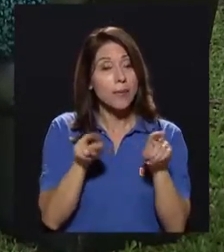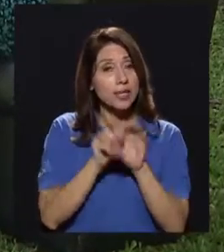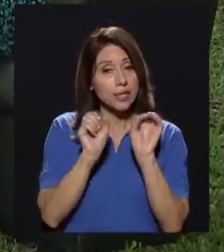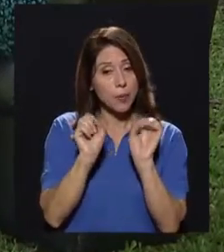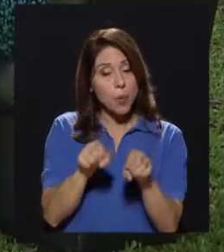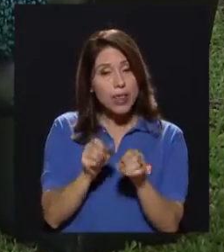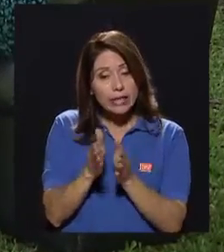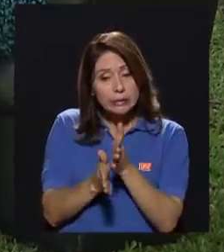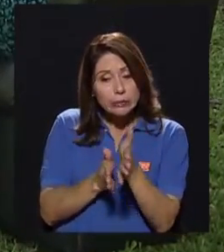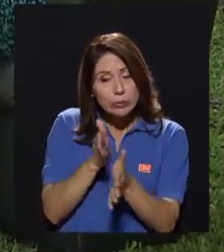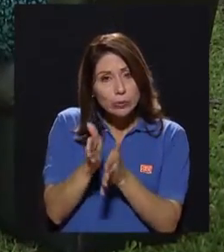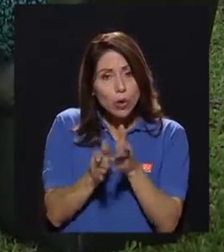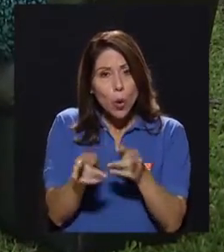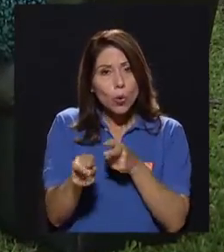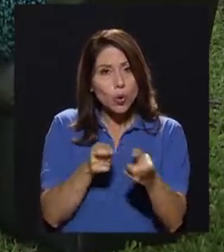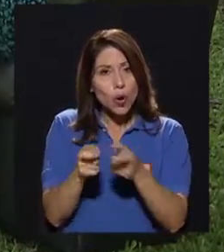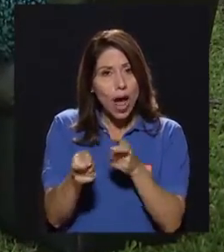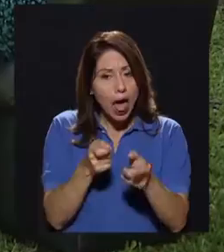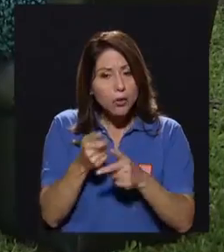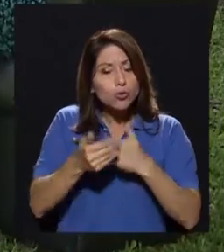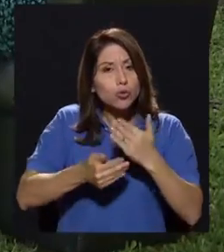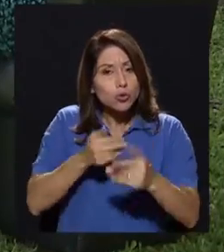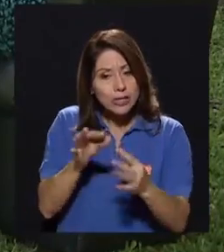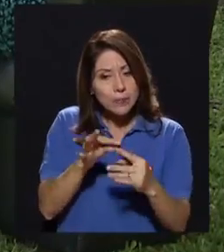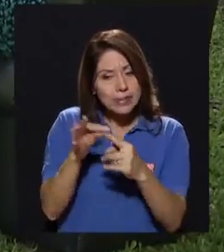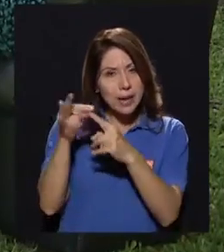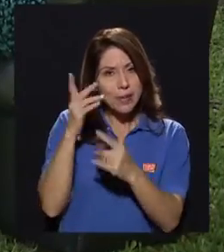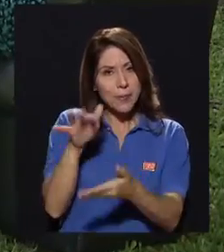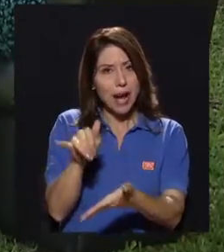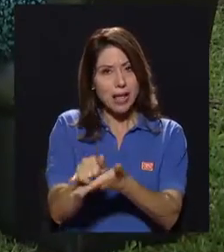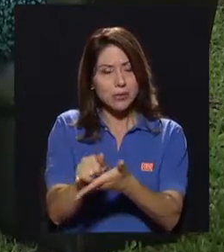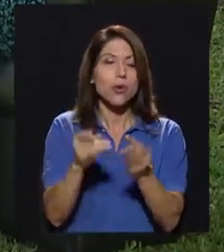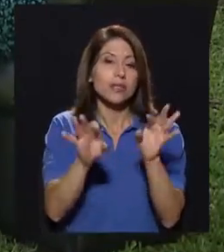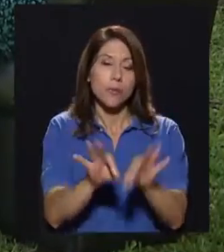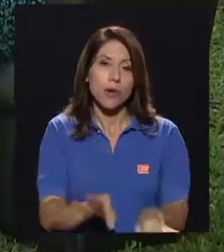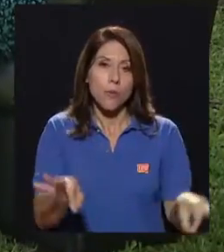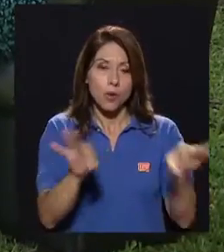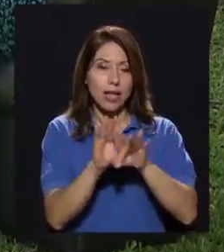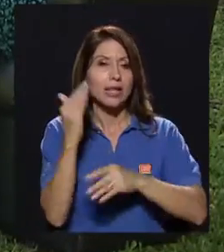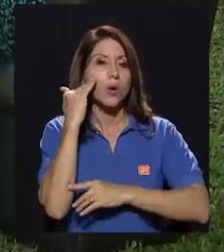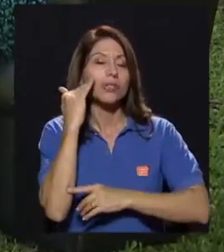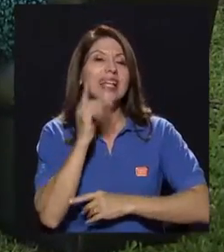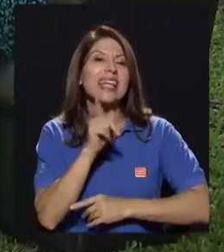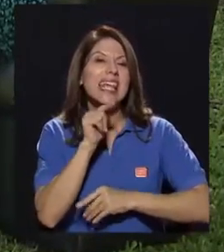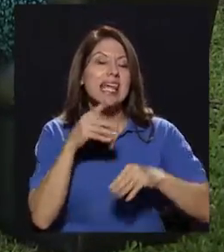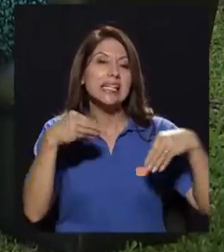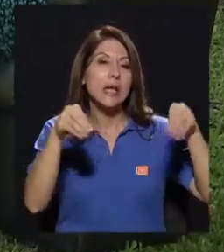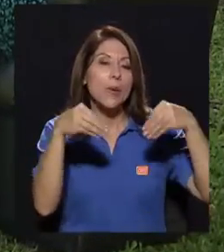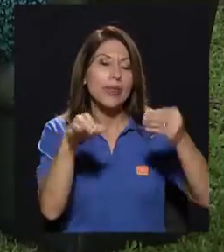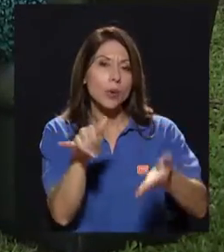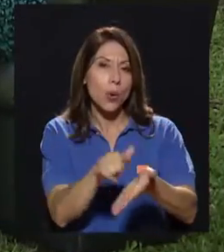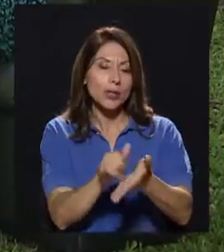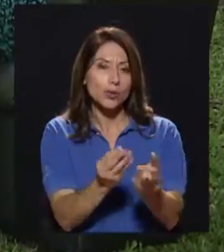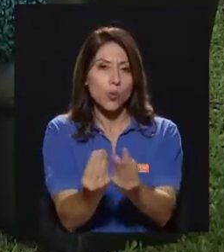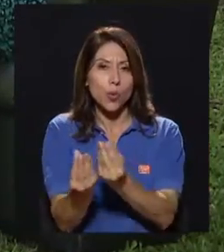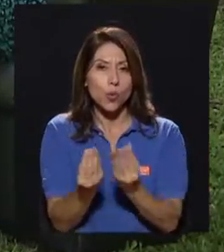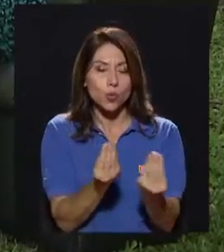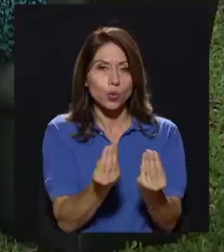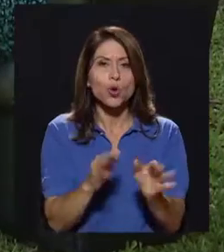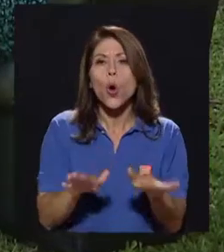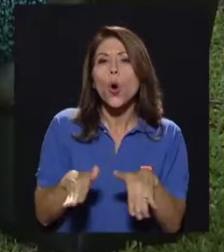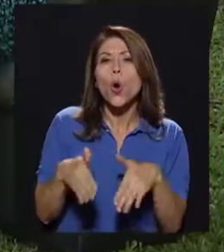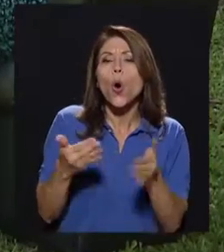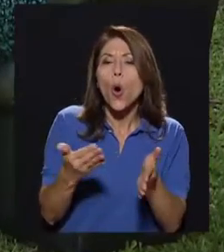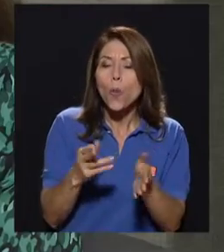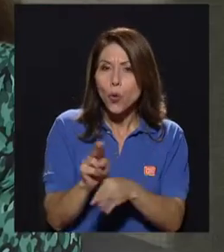se cosechan en condiciones controladas. Entonces, es importante conocer quién está ofreciendo este tipo de productos y en qué condiciones